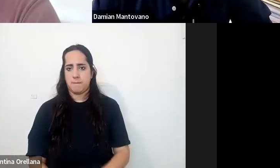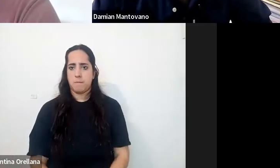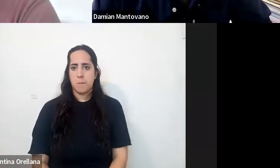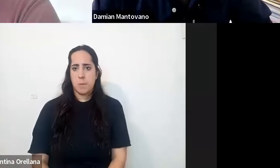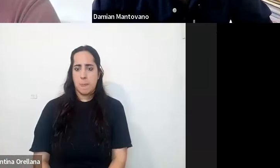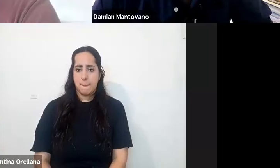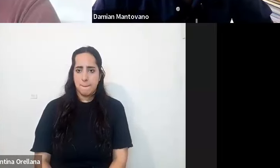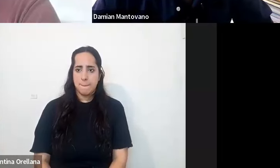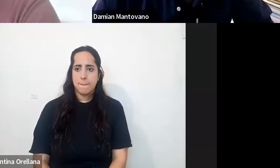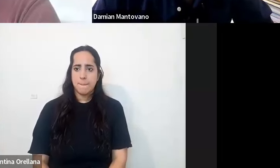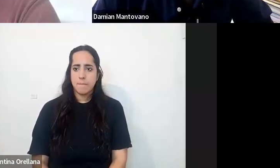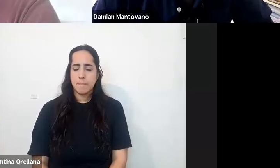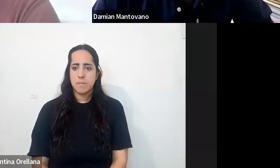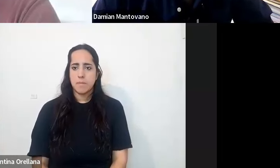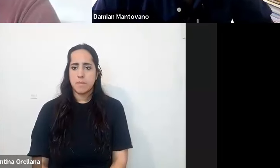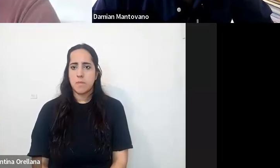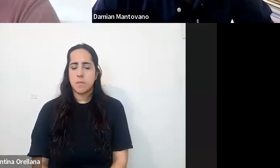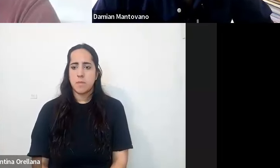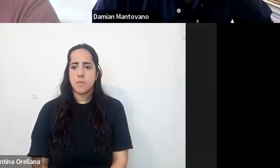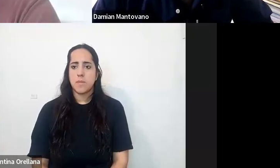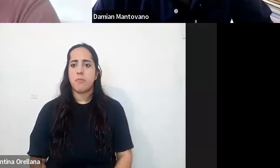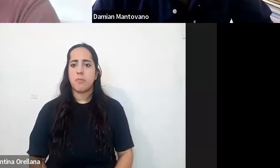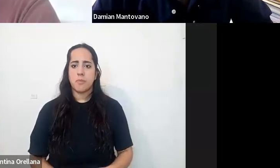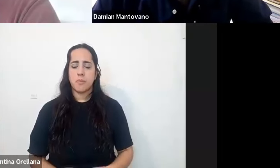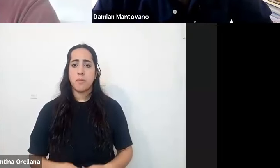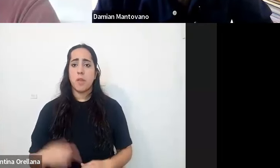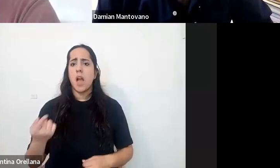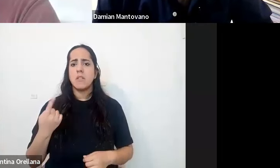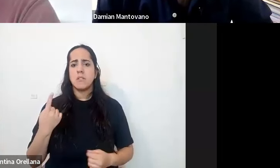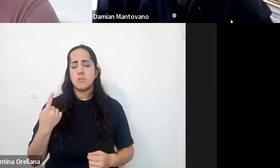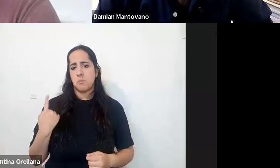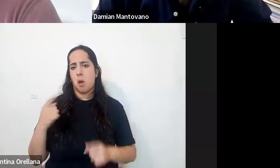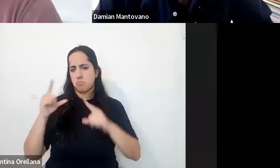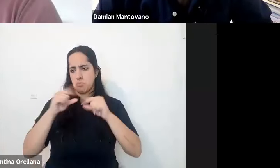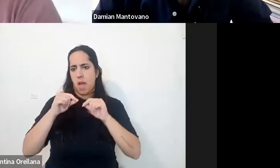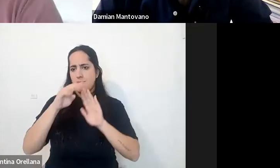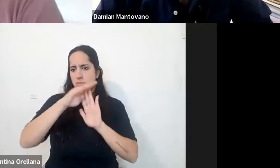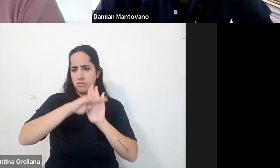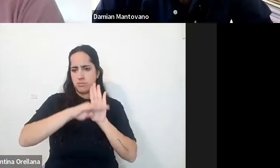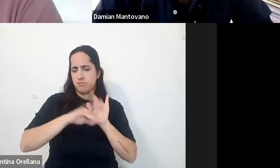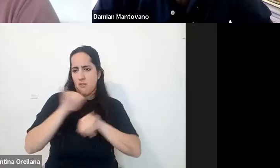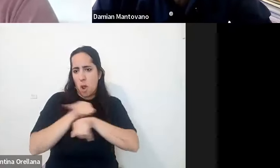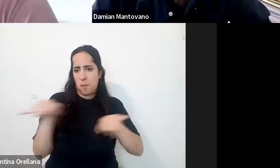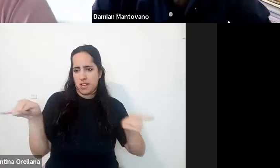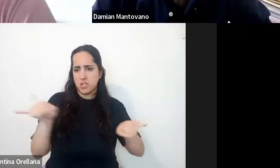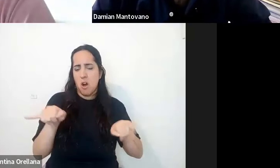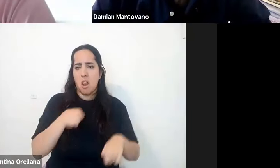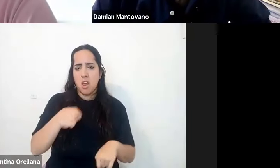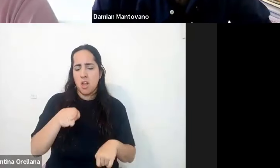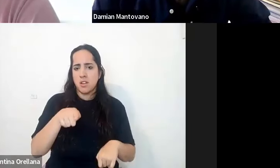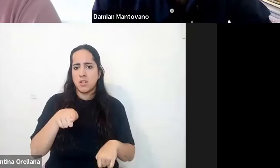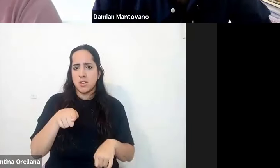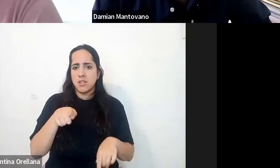si tomamos algunos datos también como para poder hacer una comparación con lo que decía de NIS